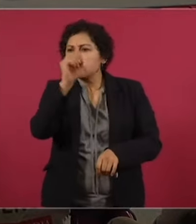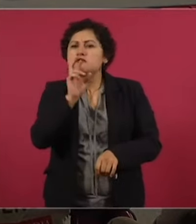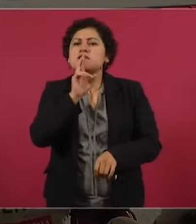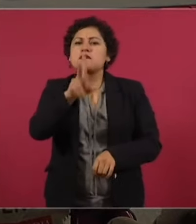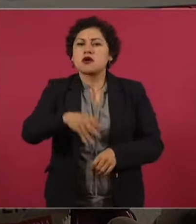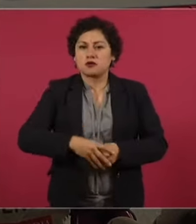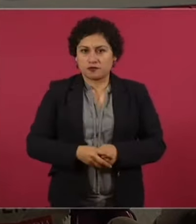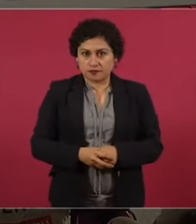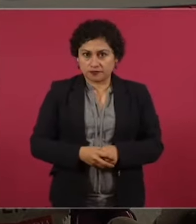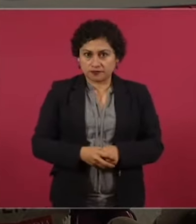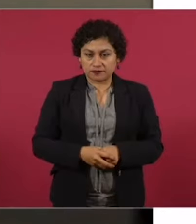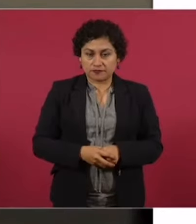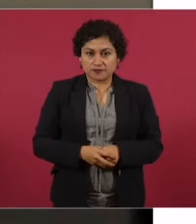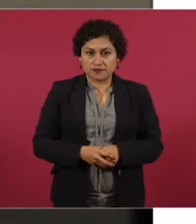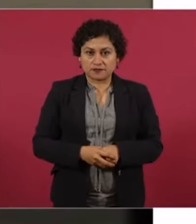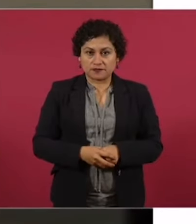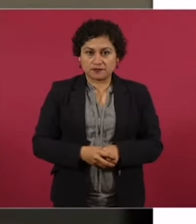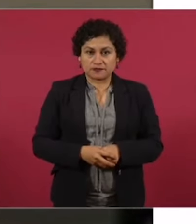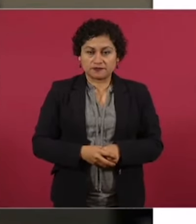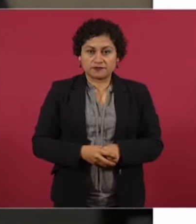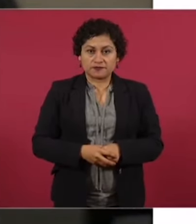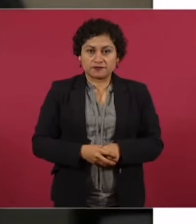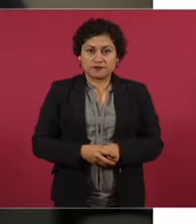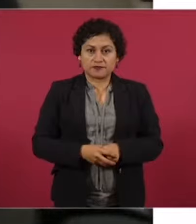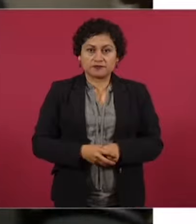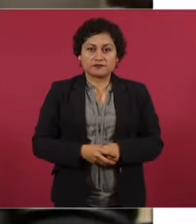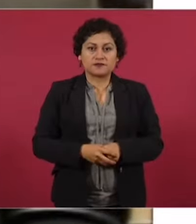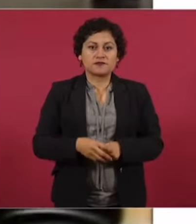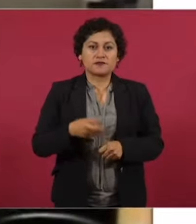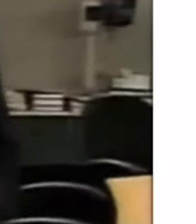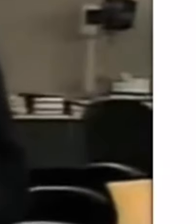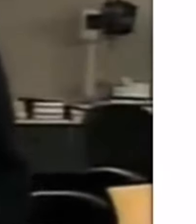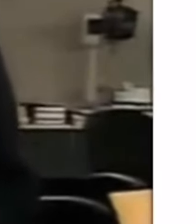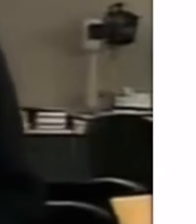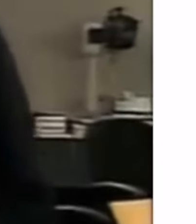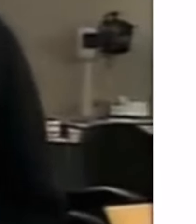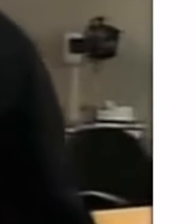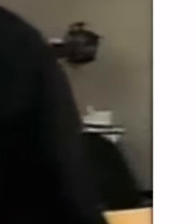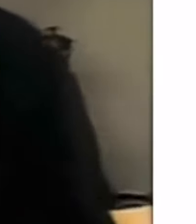Estos son los últimos minutos de Monitor después de 33 años.